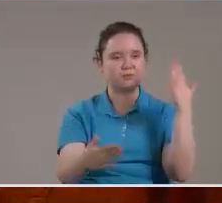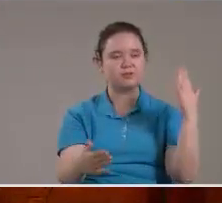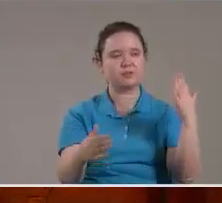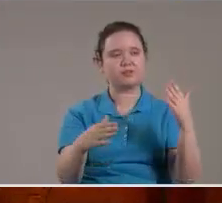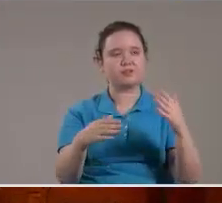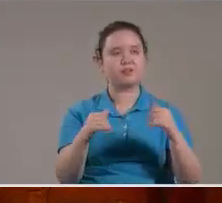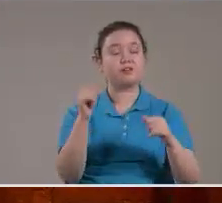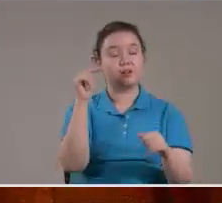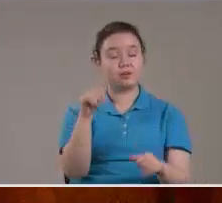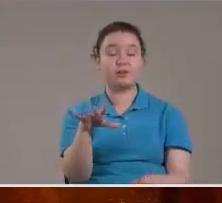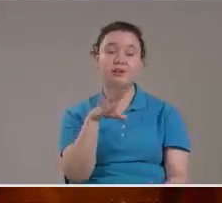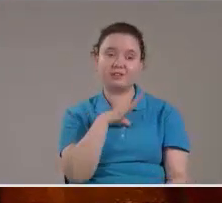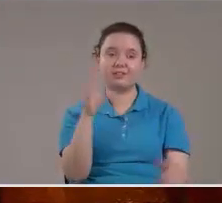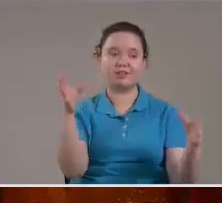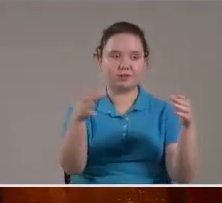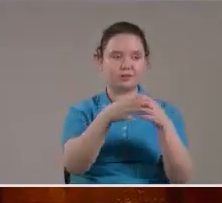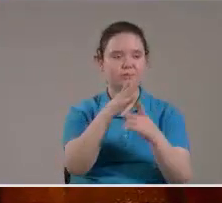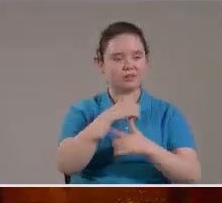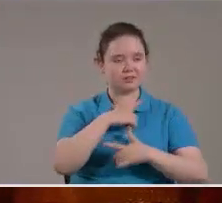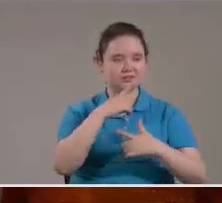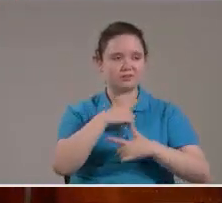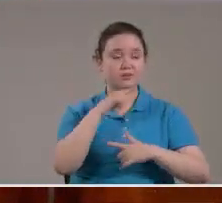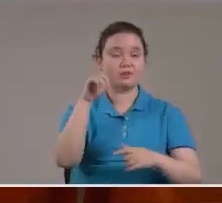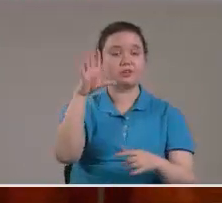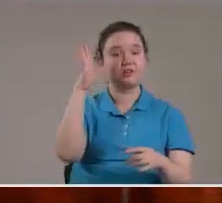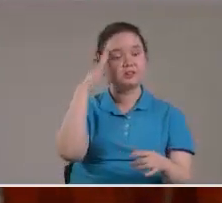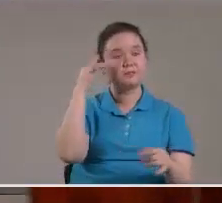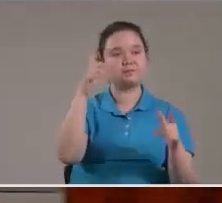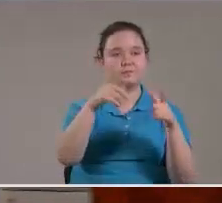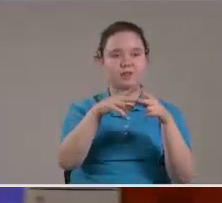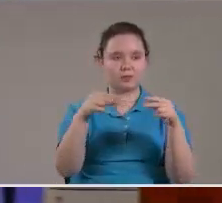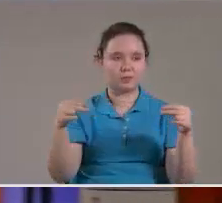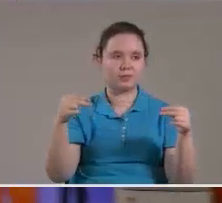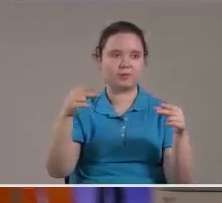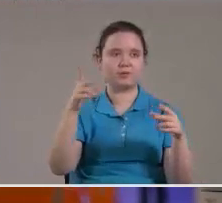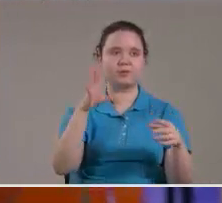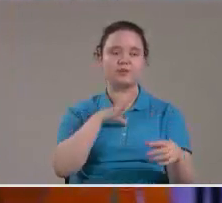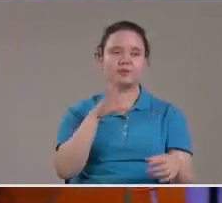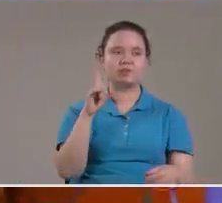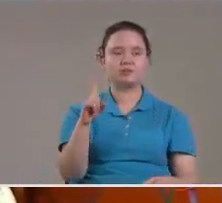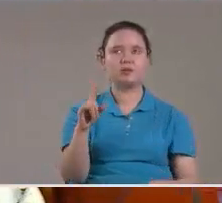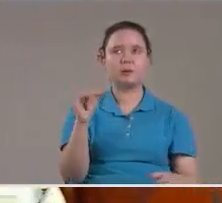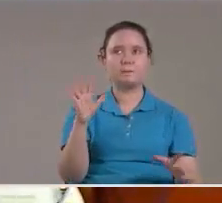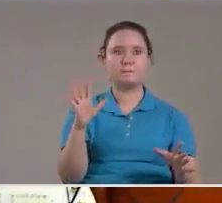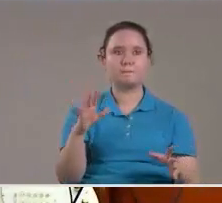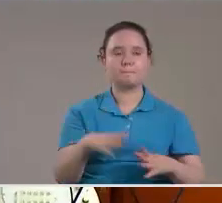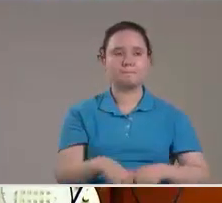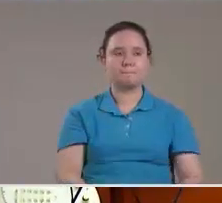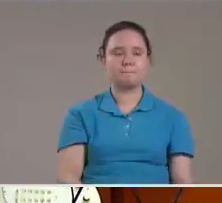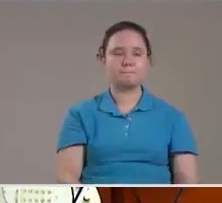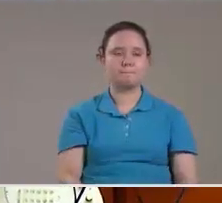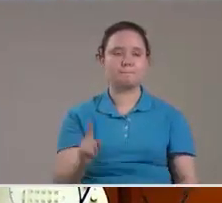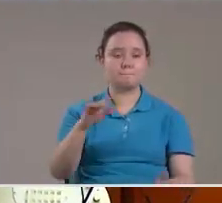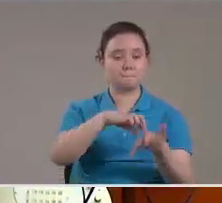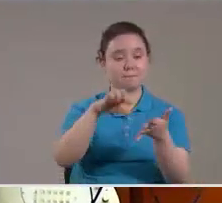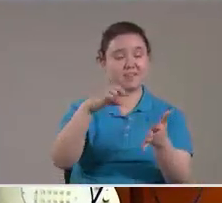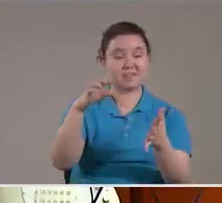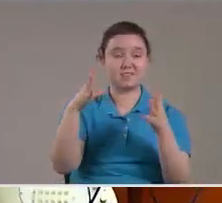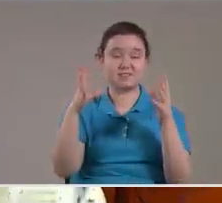Y ahora ya lo tienen Usted sabe Japón Ha sido una potencia Bélica Tremenda Que tuvo de rodillas A Rusia